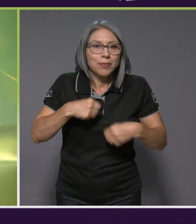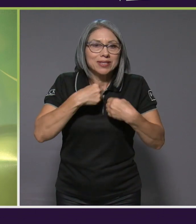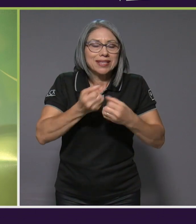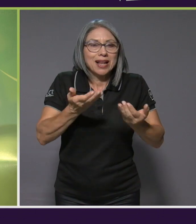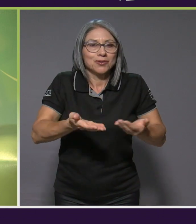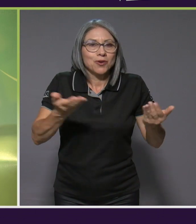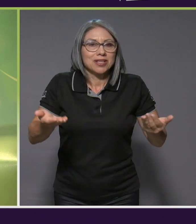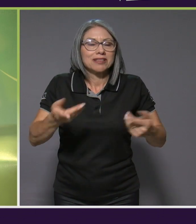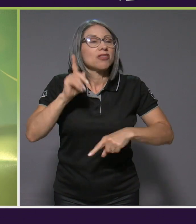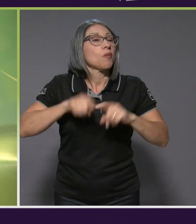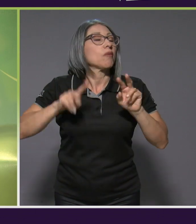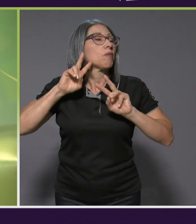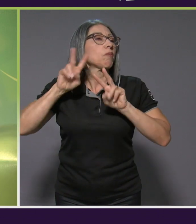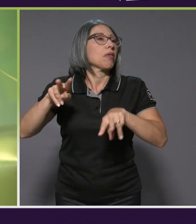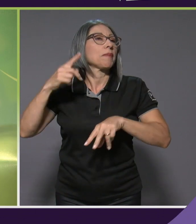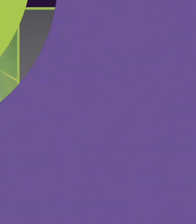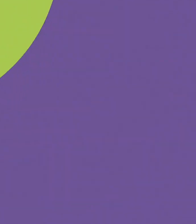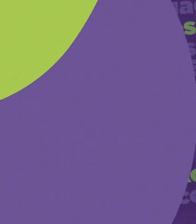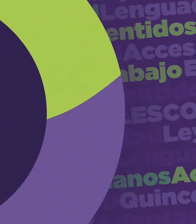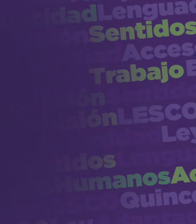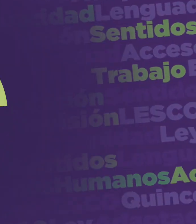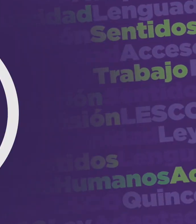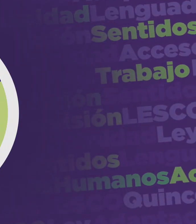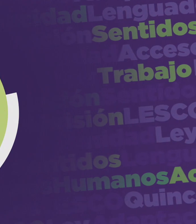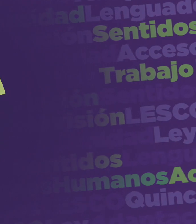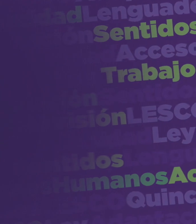por pensar que vivimos solos o solas.